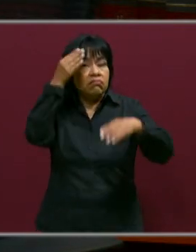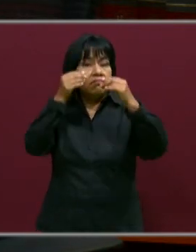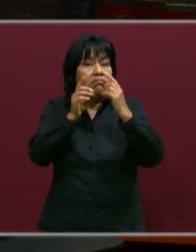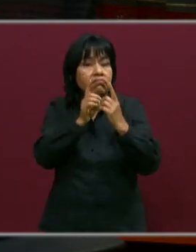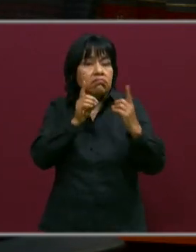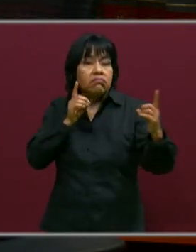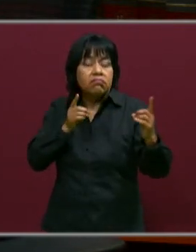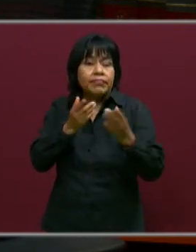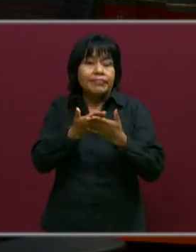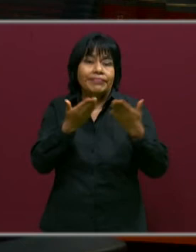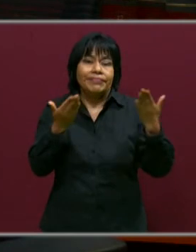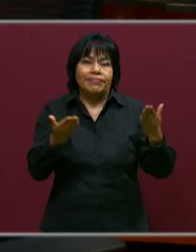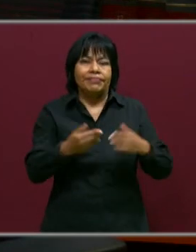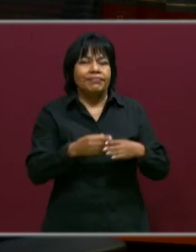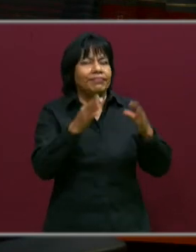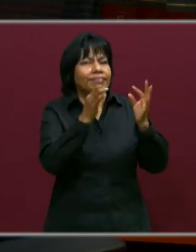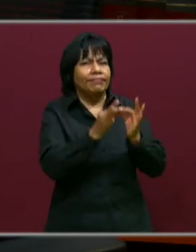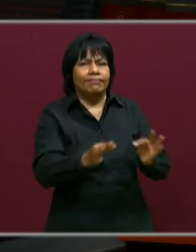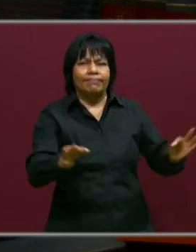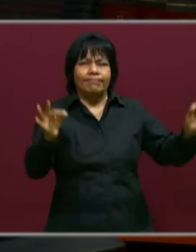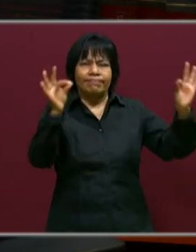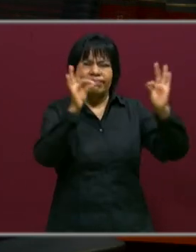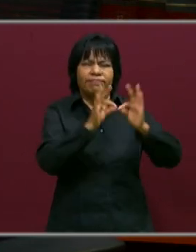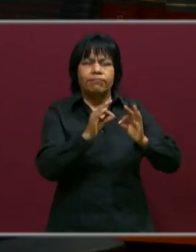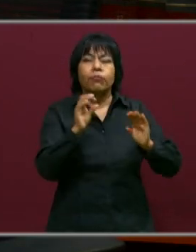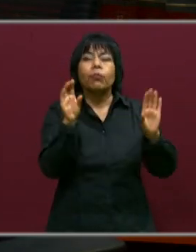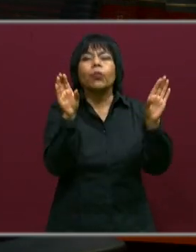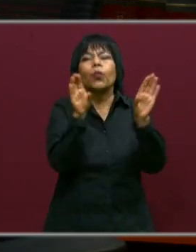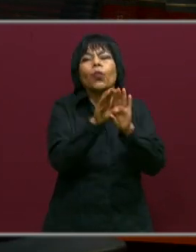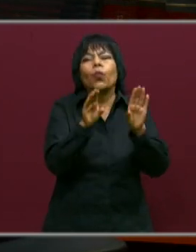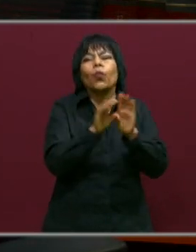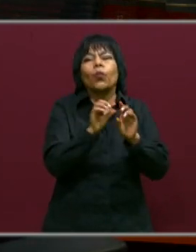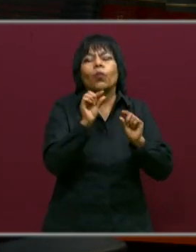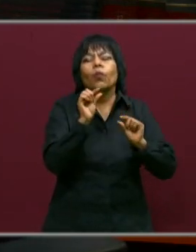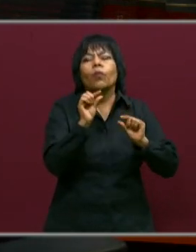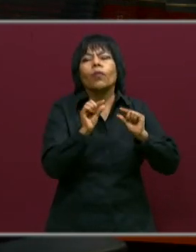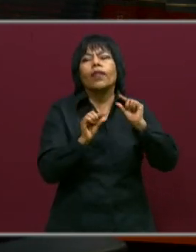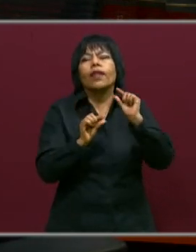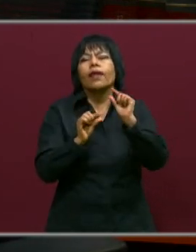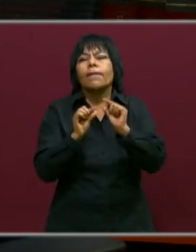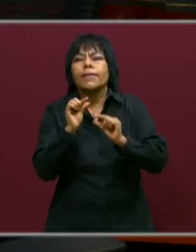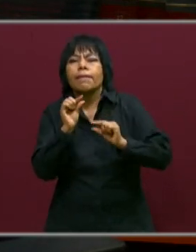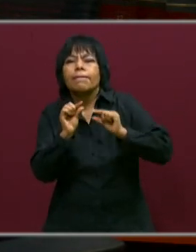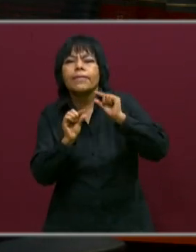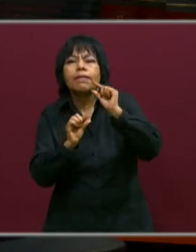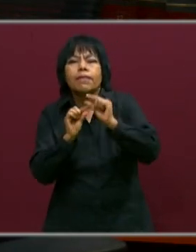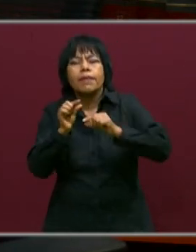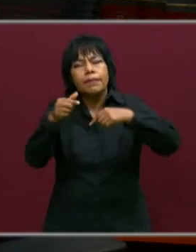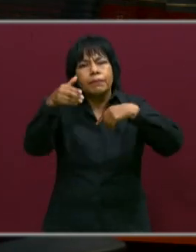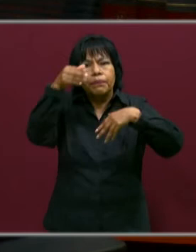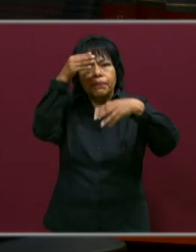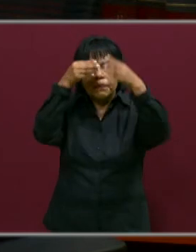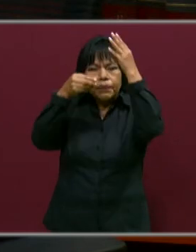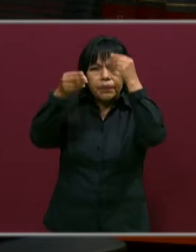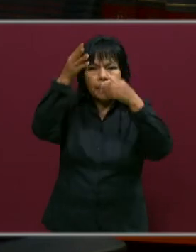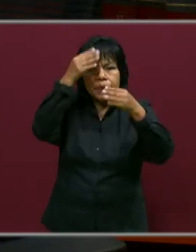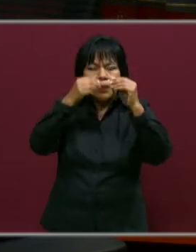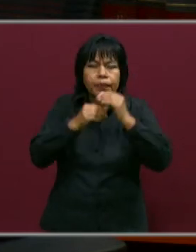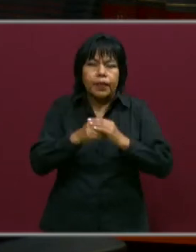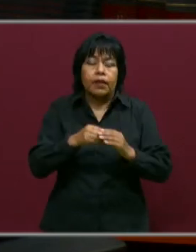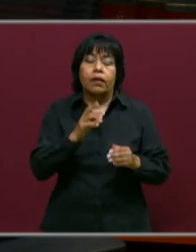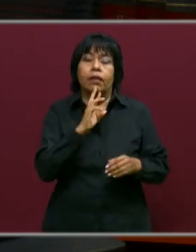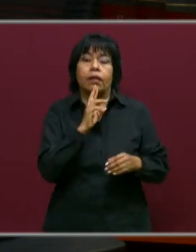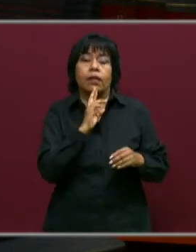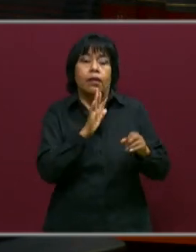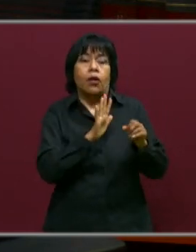distancia y lo importante acá son los procesos, los procesos que el niño ha seguido, ha realizado y los